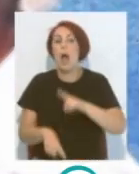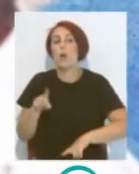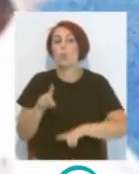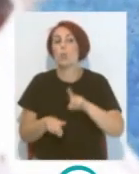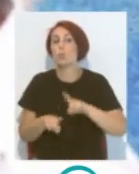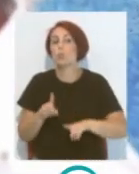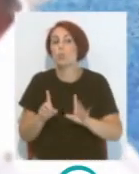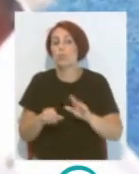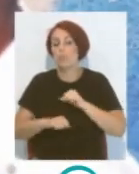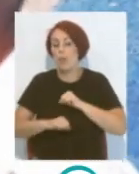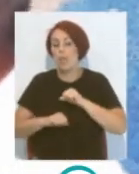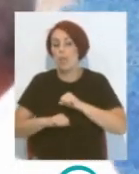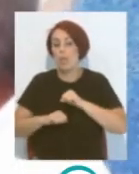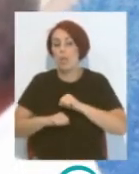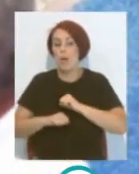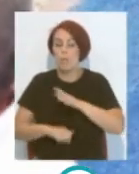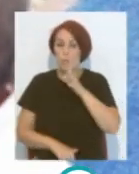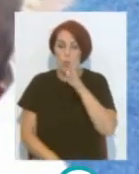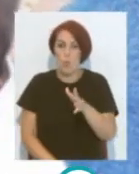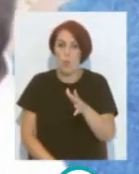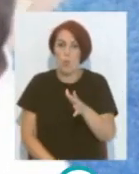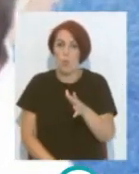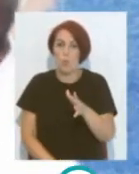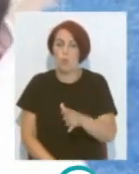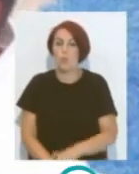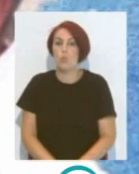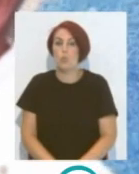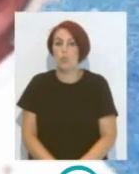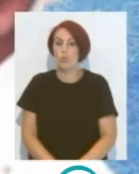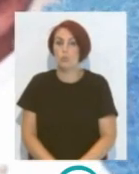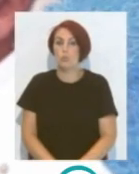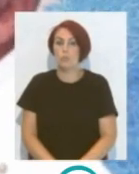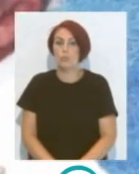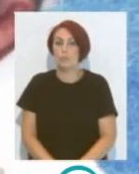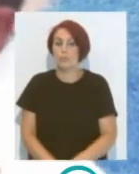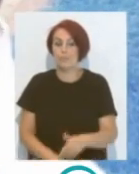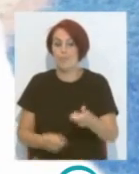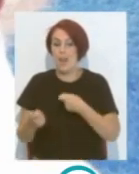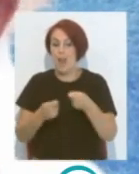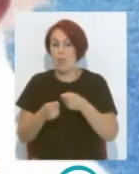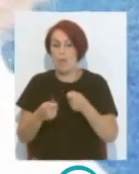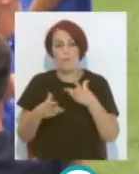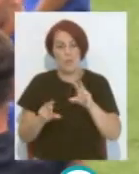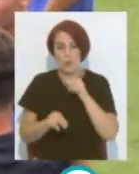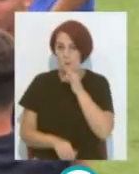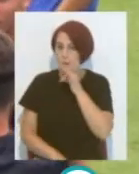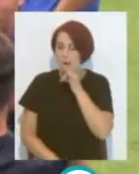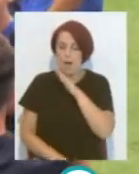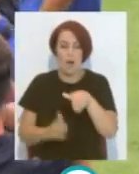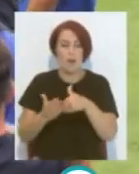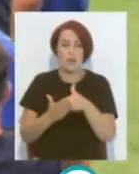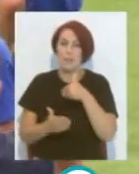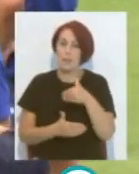Todavía Que están esperando Porque todavía No ha terminado Lo que es El plazo Queda hasta El